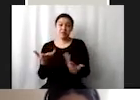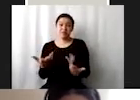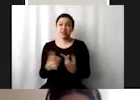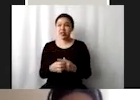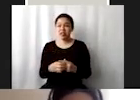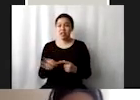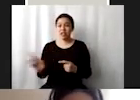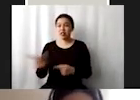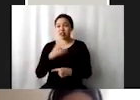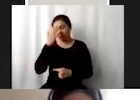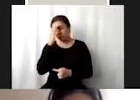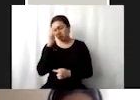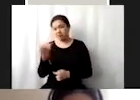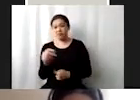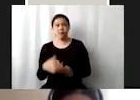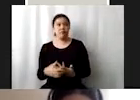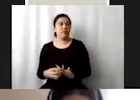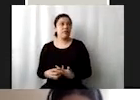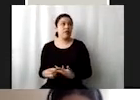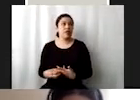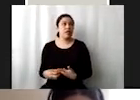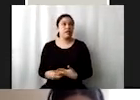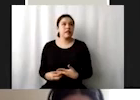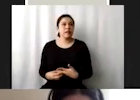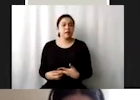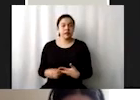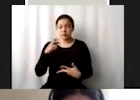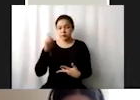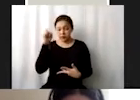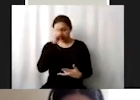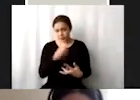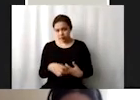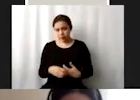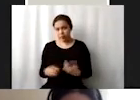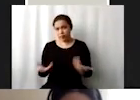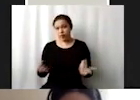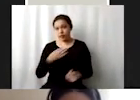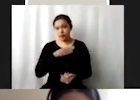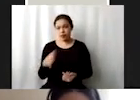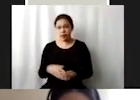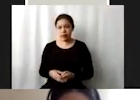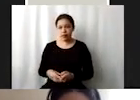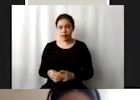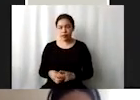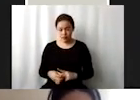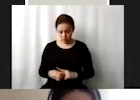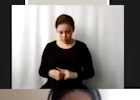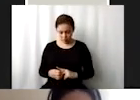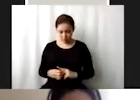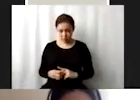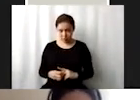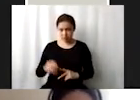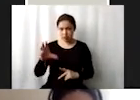reconocen entonces pues es es complicado y bueno este es el